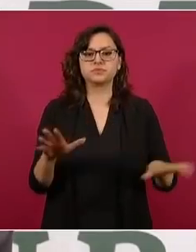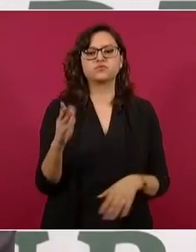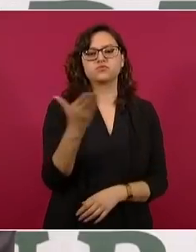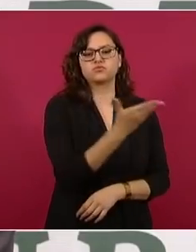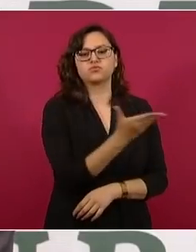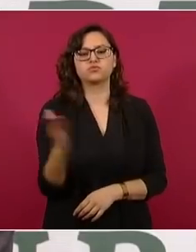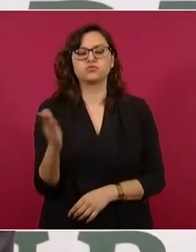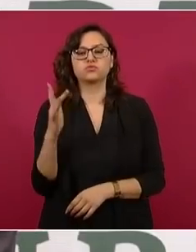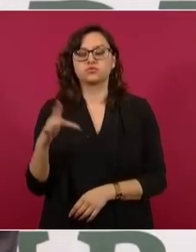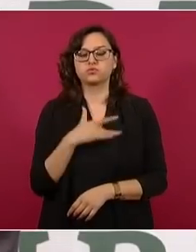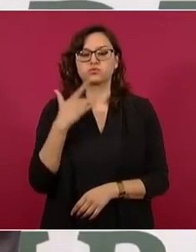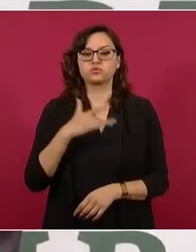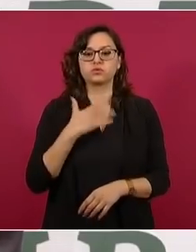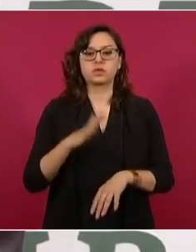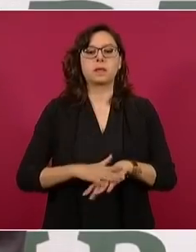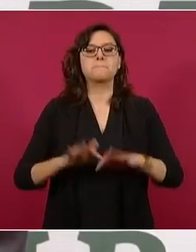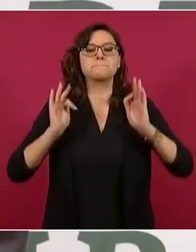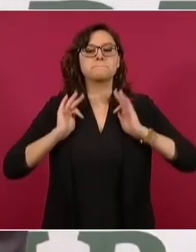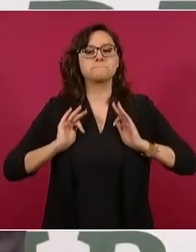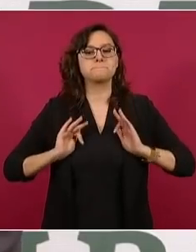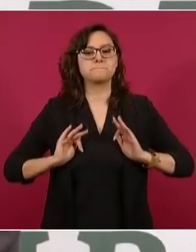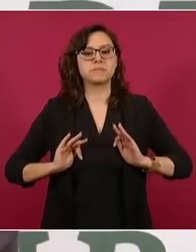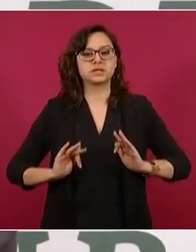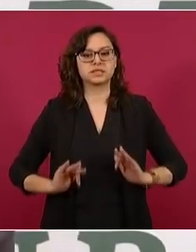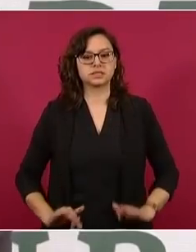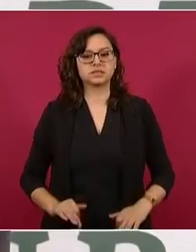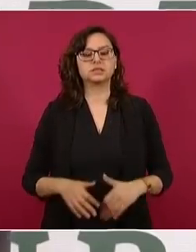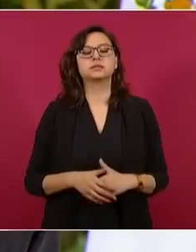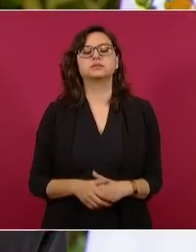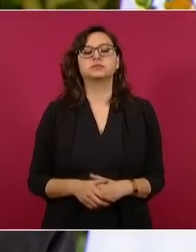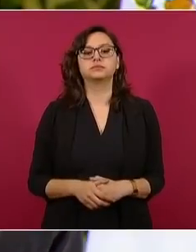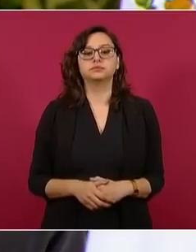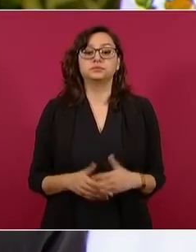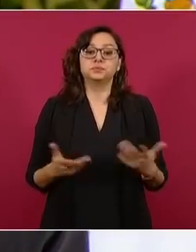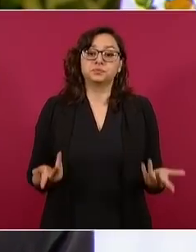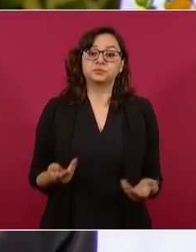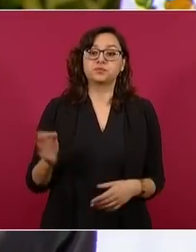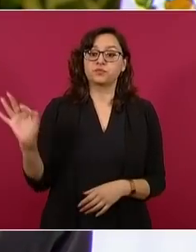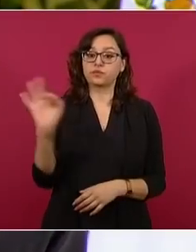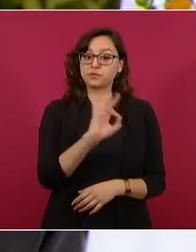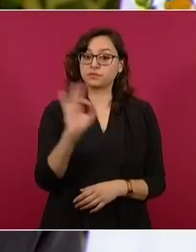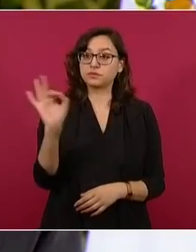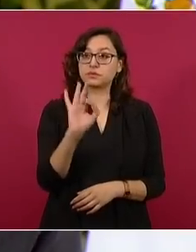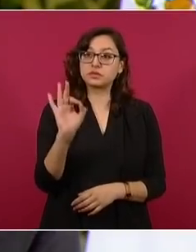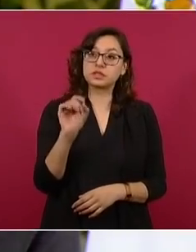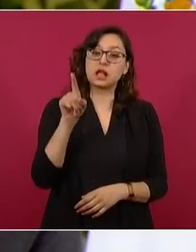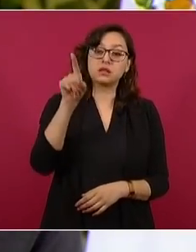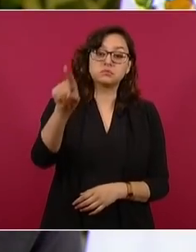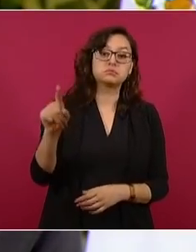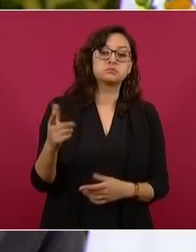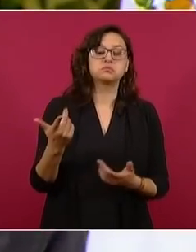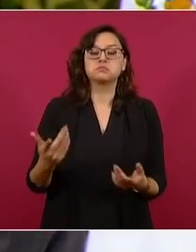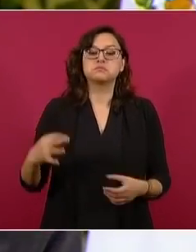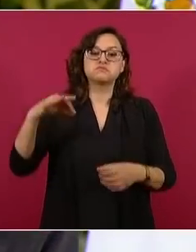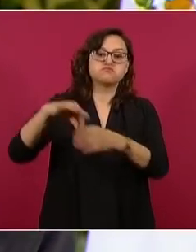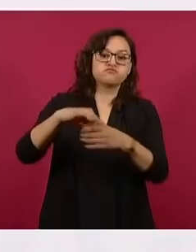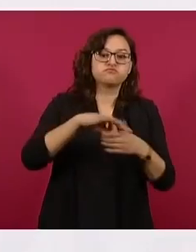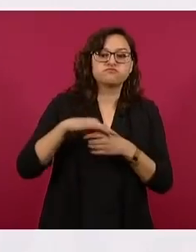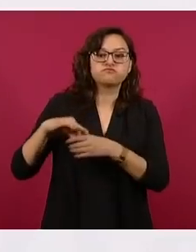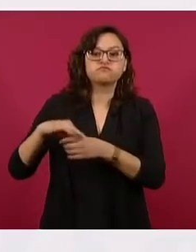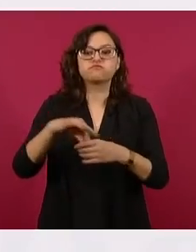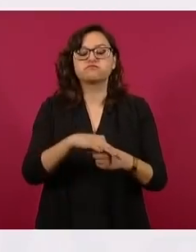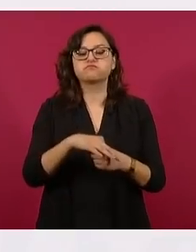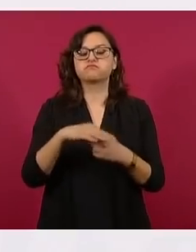los mexicanos que si no alcanzamos las dos terceras partes de los votos para la reforma